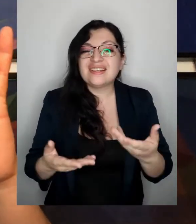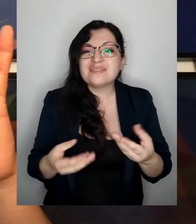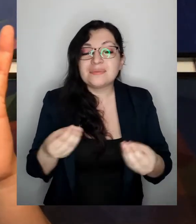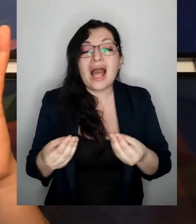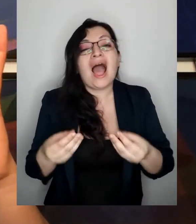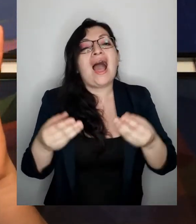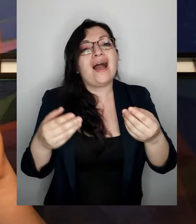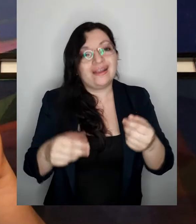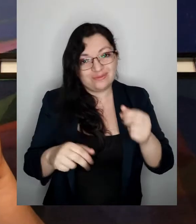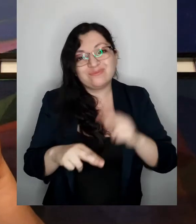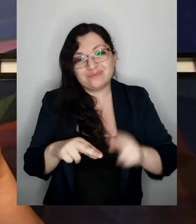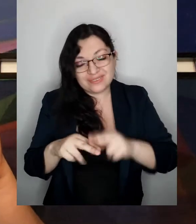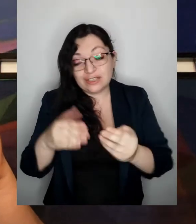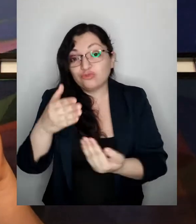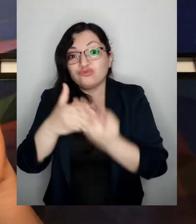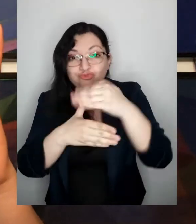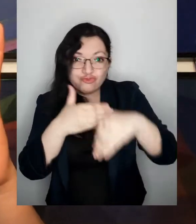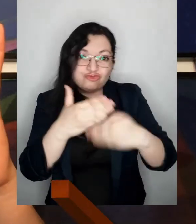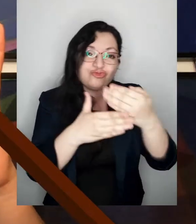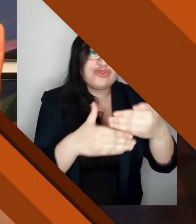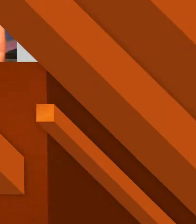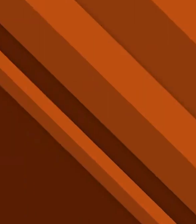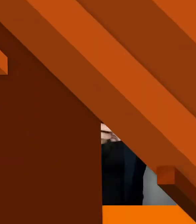el día y la noche en la tierra